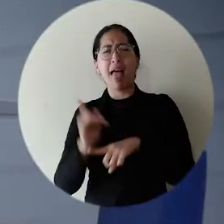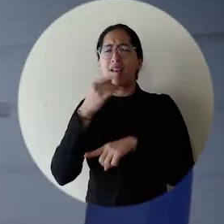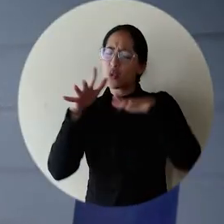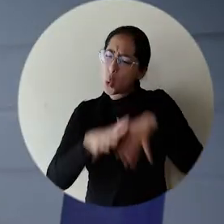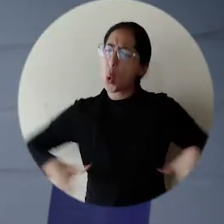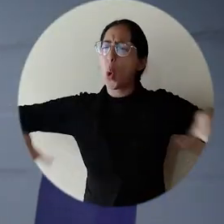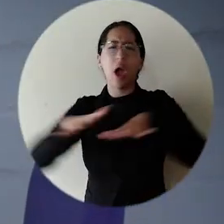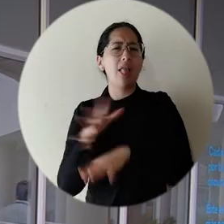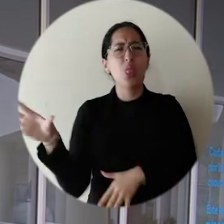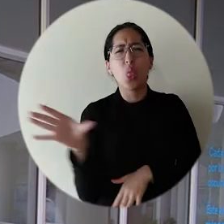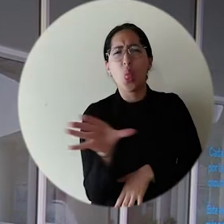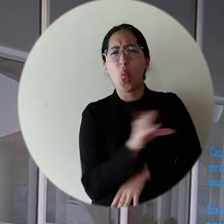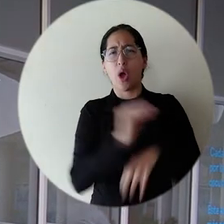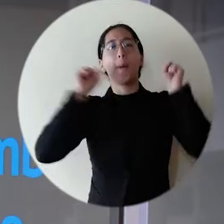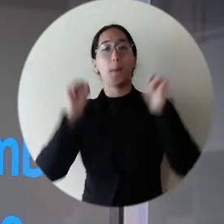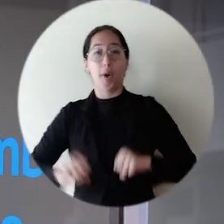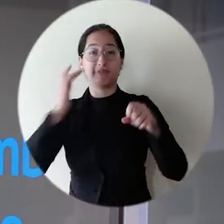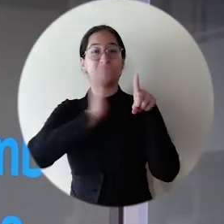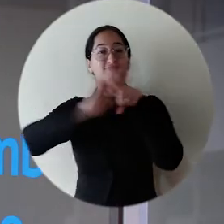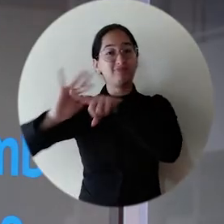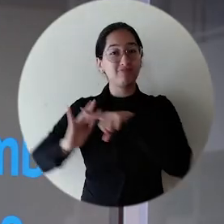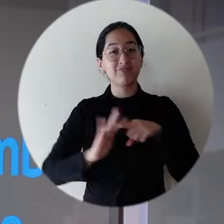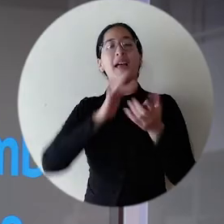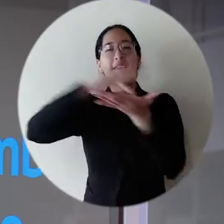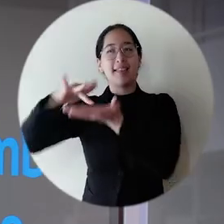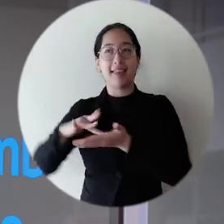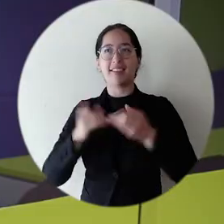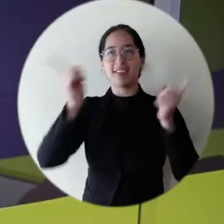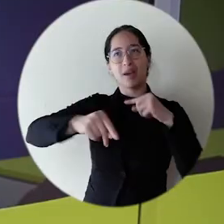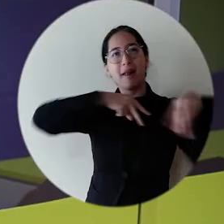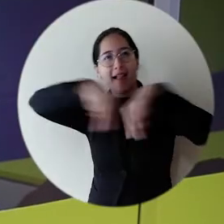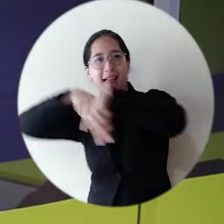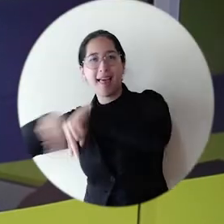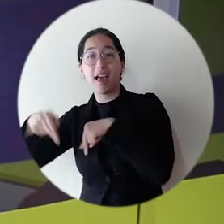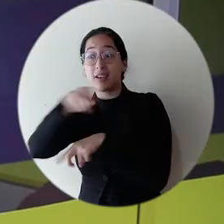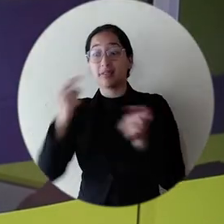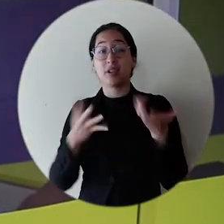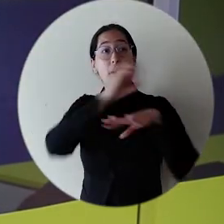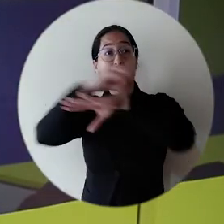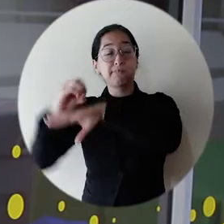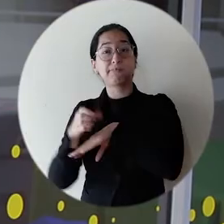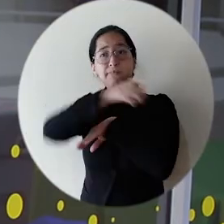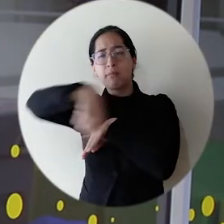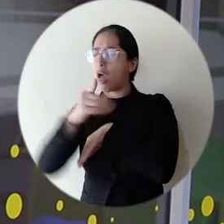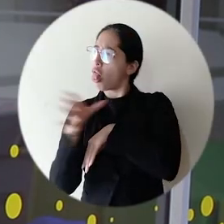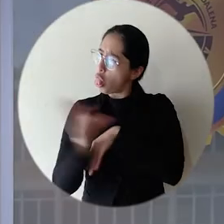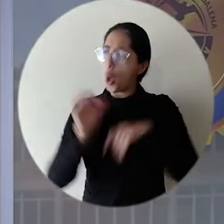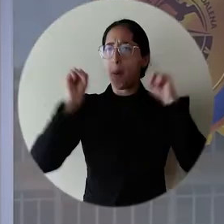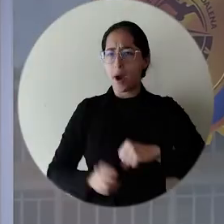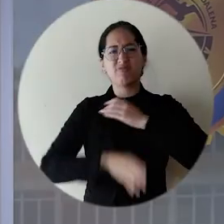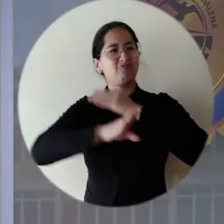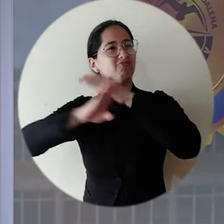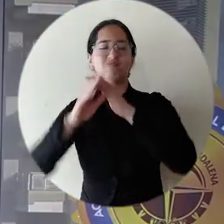para poder tener un espacio en el que todos podamos participar e interactuar. Es un lugar donde las organizaciones y estos movimientos